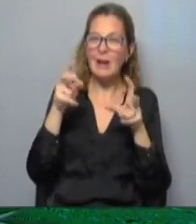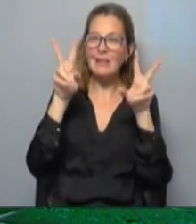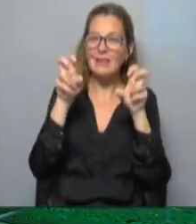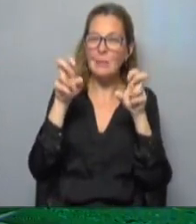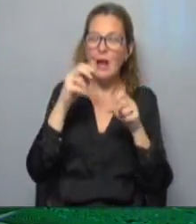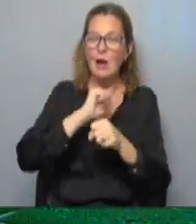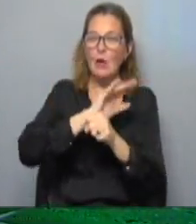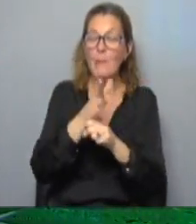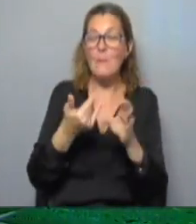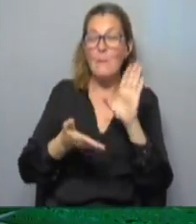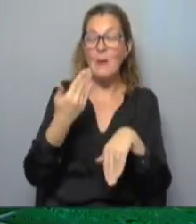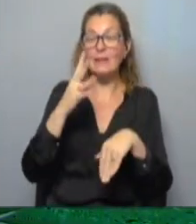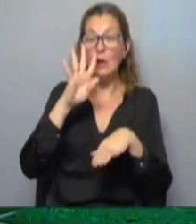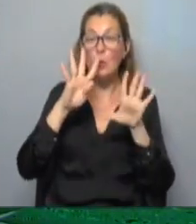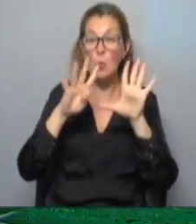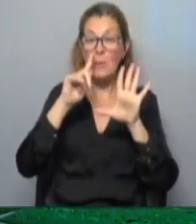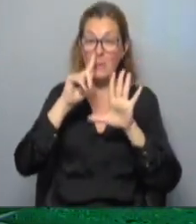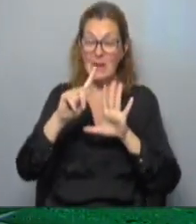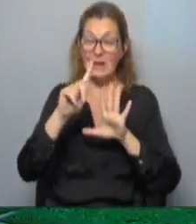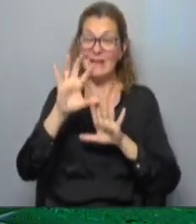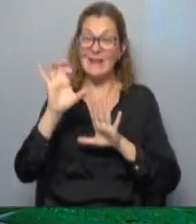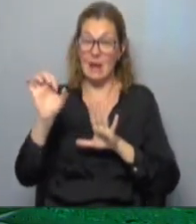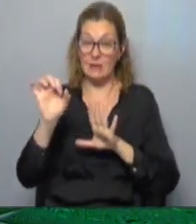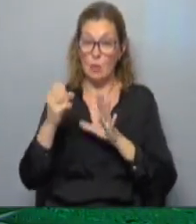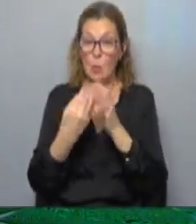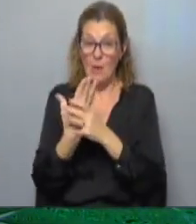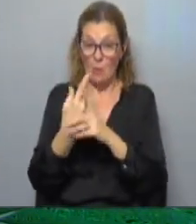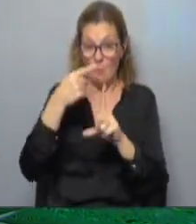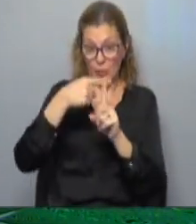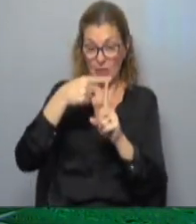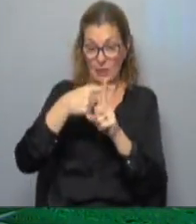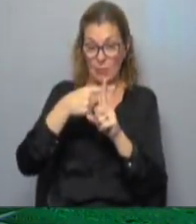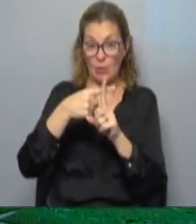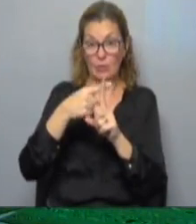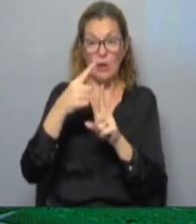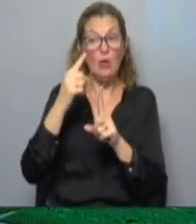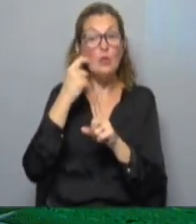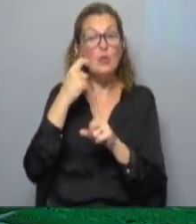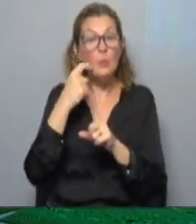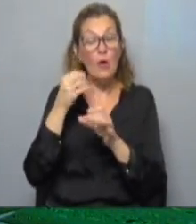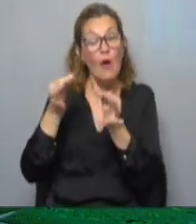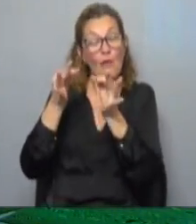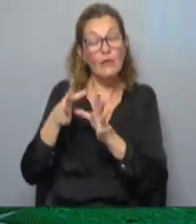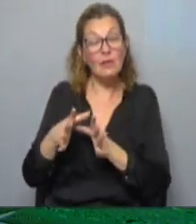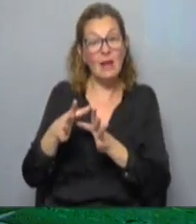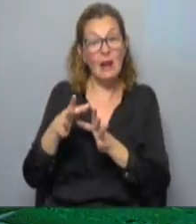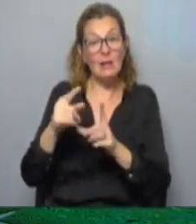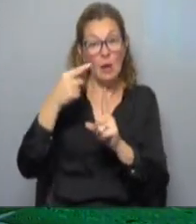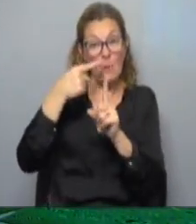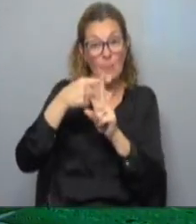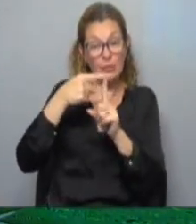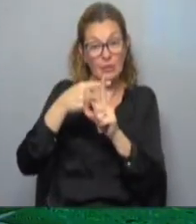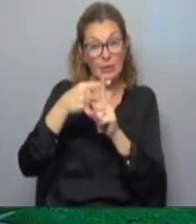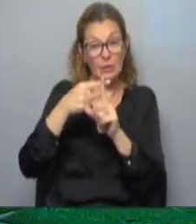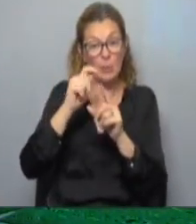Hubo más de 9.100 casos nuevos y si se toman en cuenta las cifras oficiales con respecto a los casos positivos